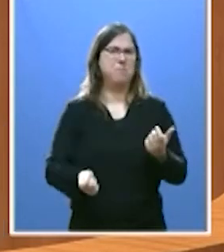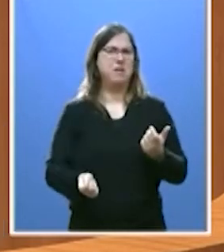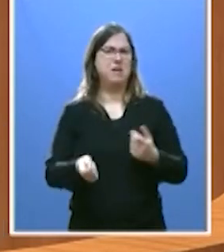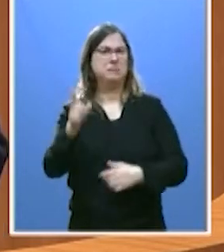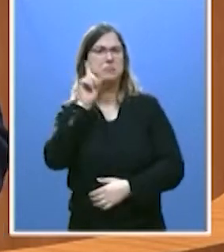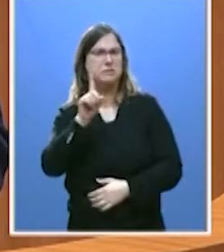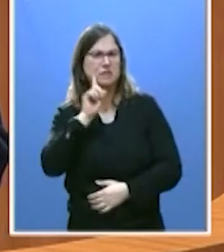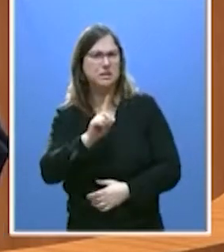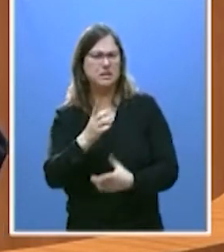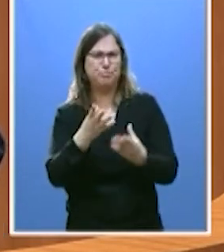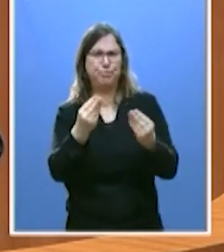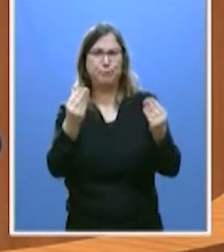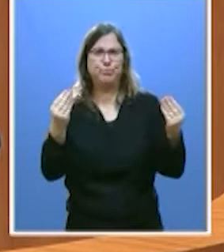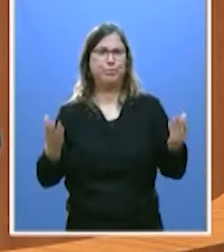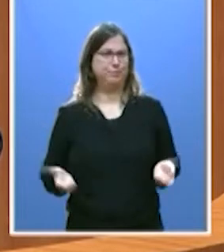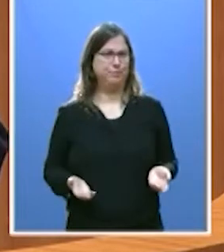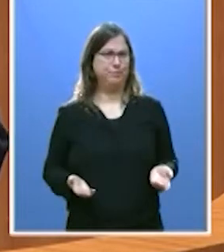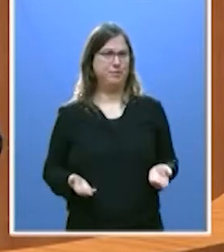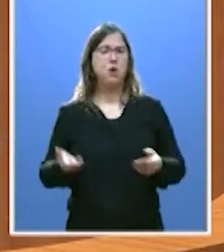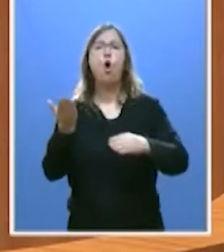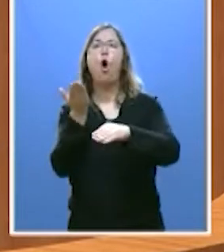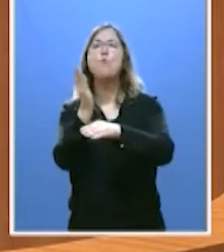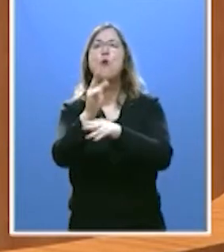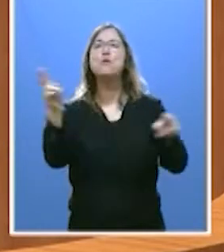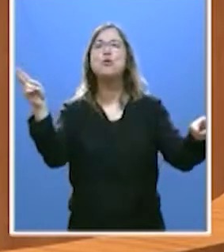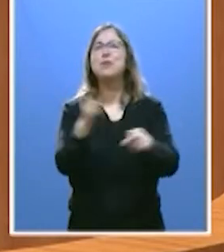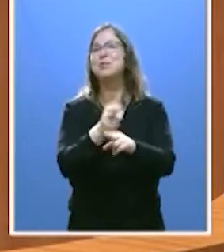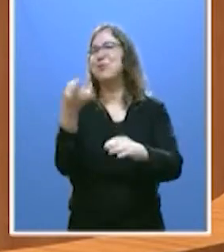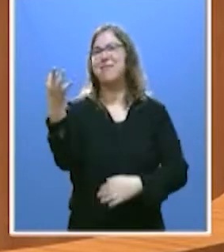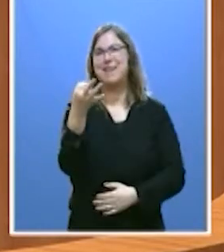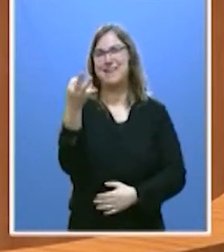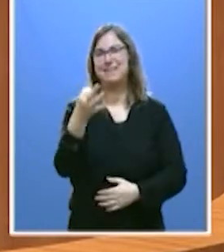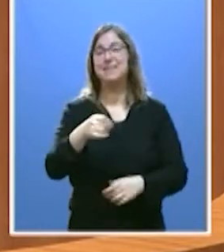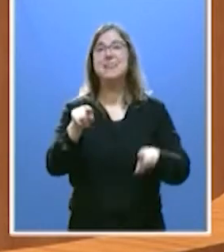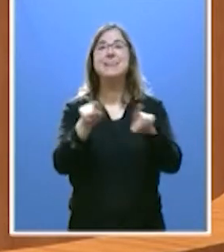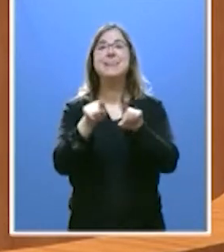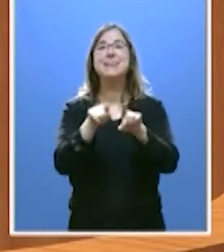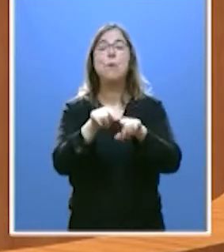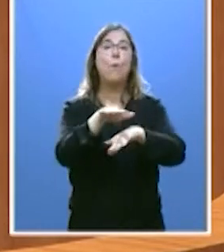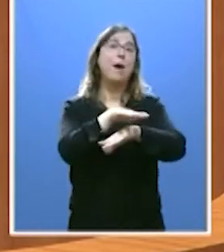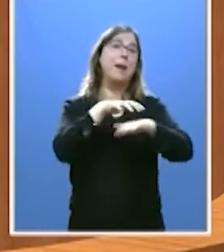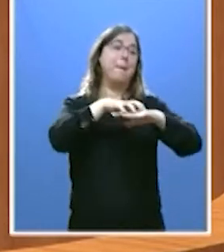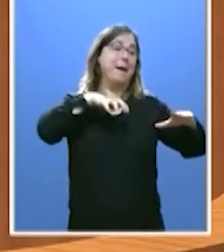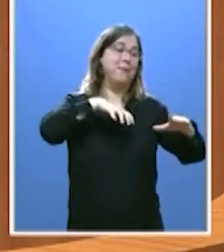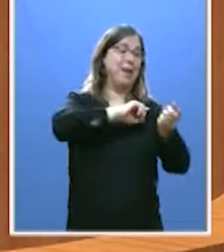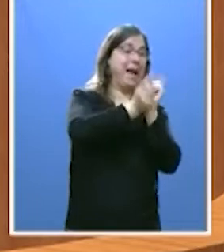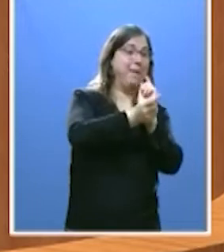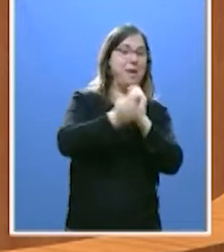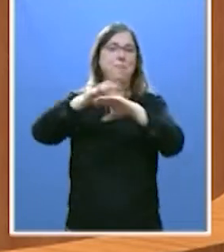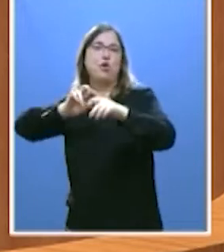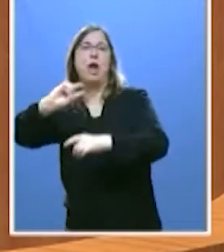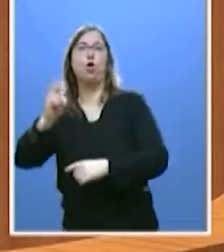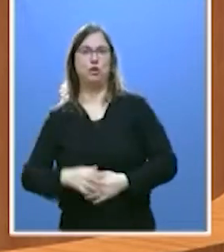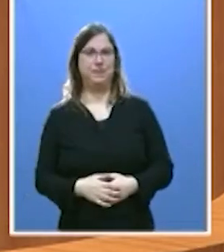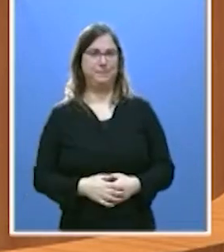mentiras. Una moción de censura consiste en cambiar una mayoría por otra mayoría. Un